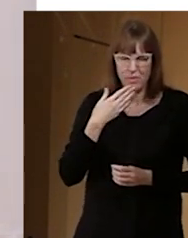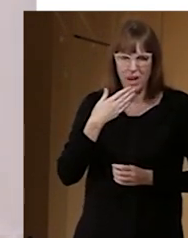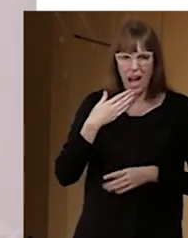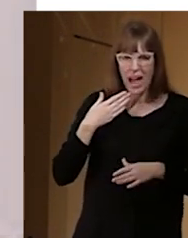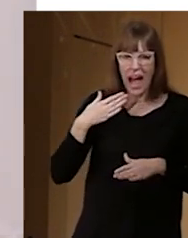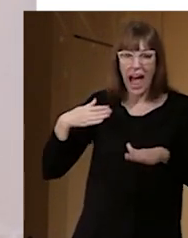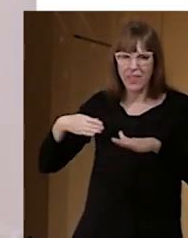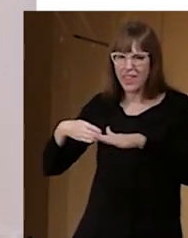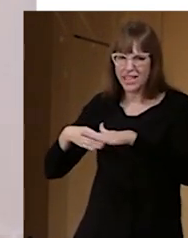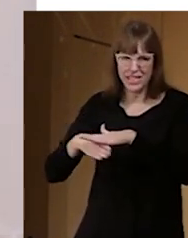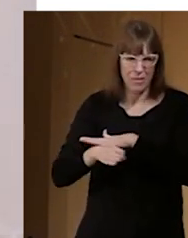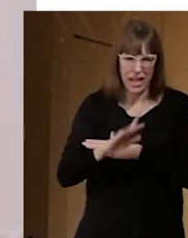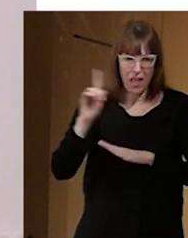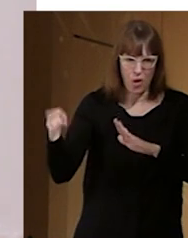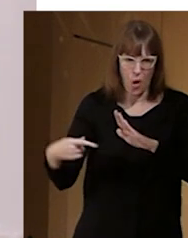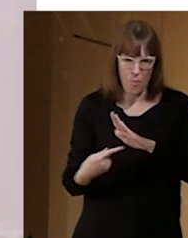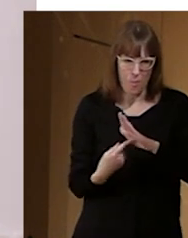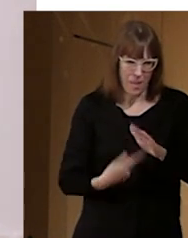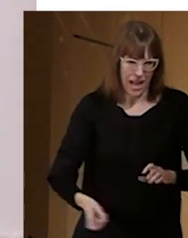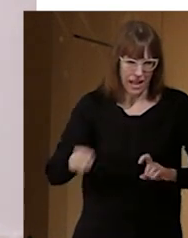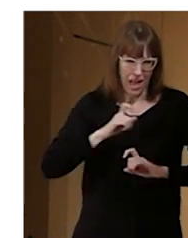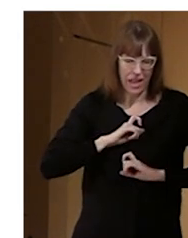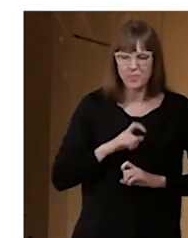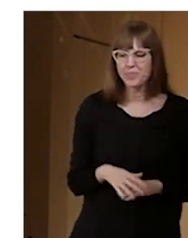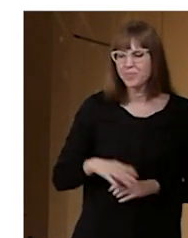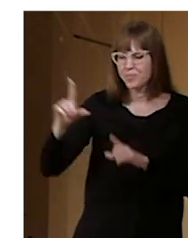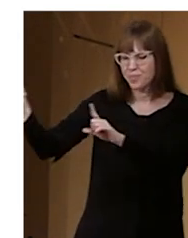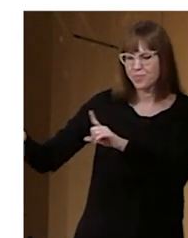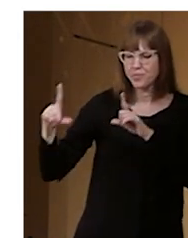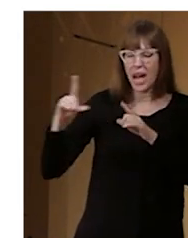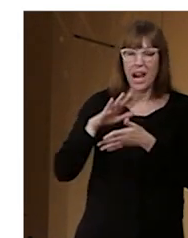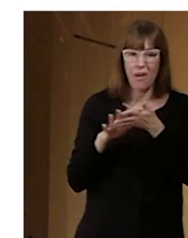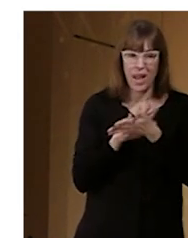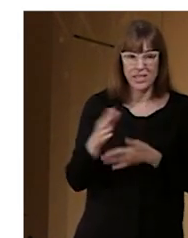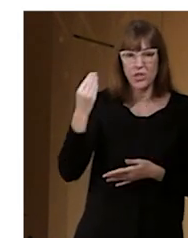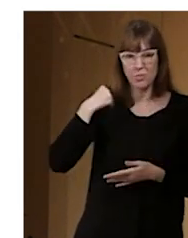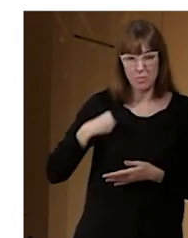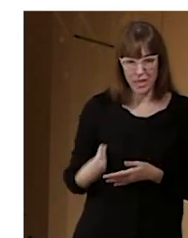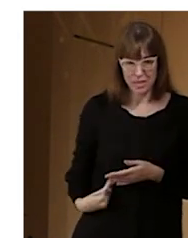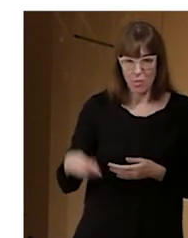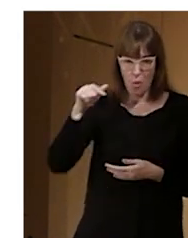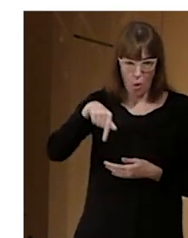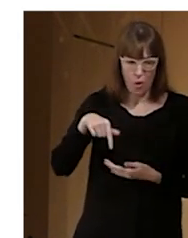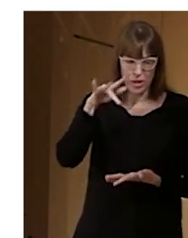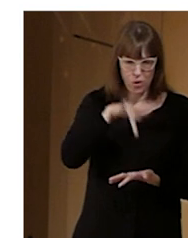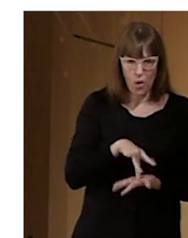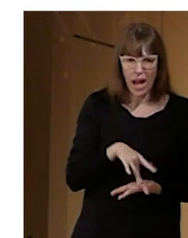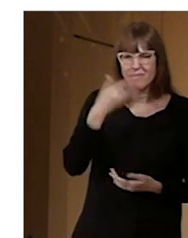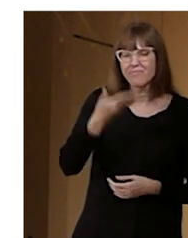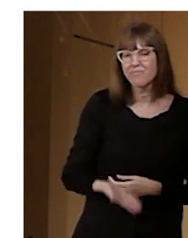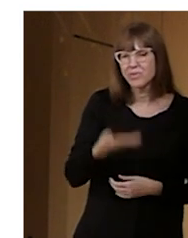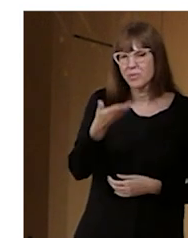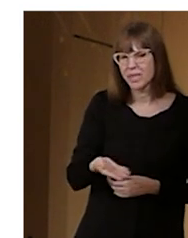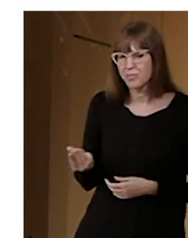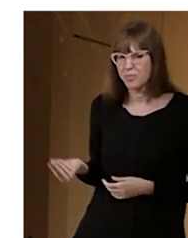del espectáculo que vayan a ver. La lengua de signos, pues como hoy tenemos aquí, es fundamental también incluirla porque,